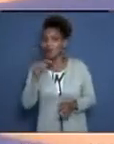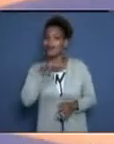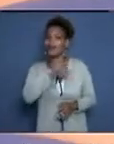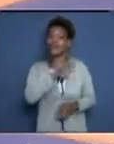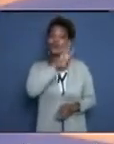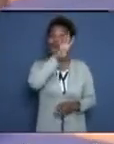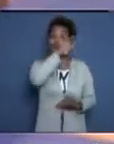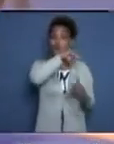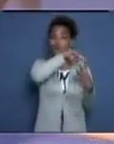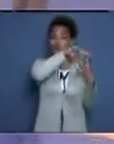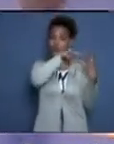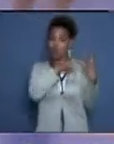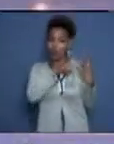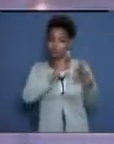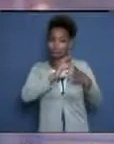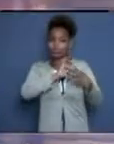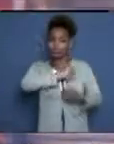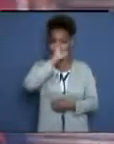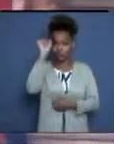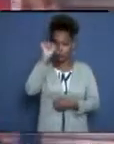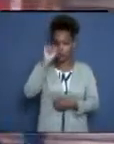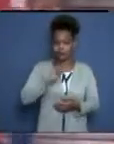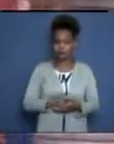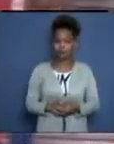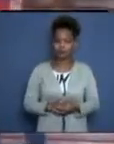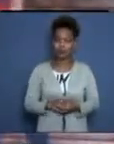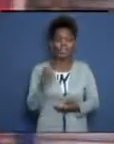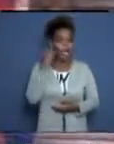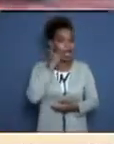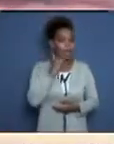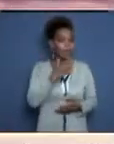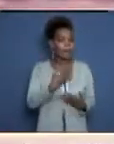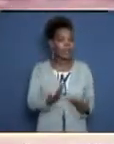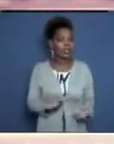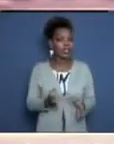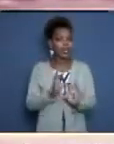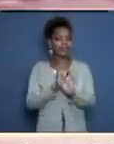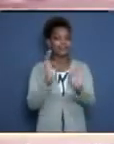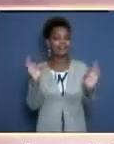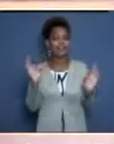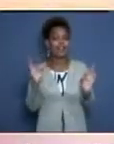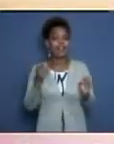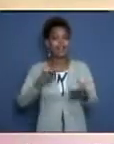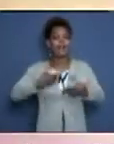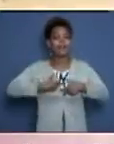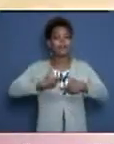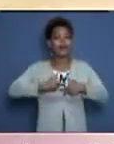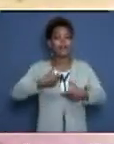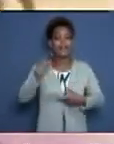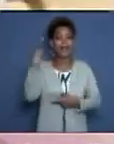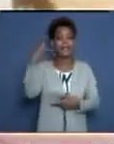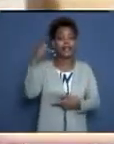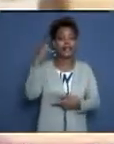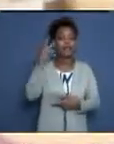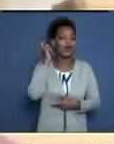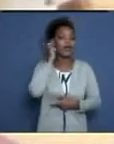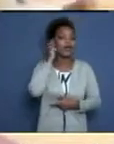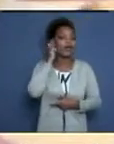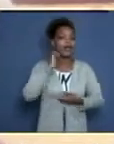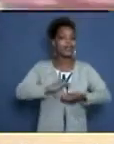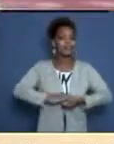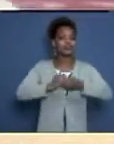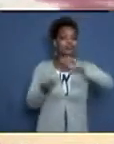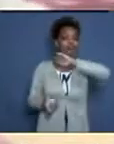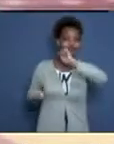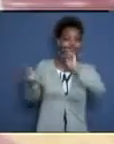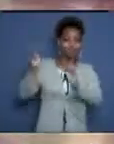combate. También merece distinguir de forma especial la medalla de plata de Idalis Ortiz, su